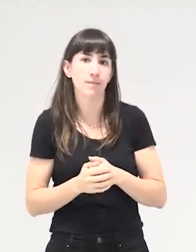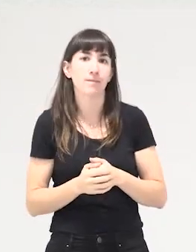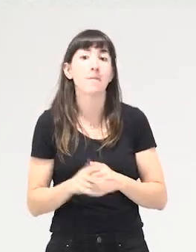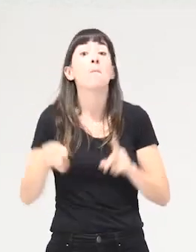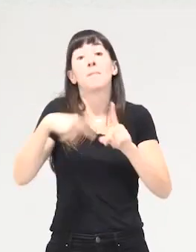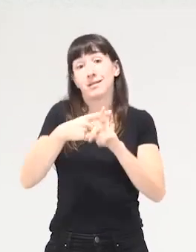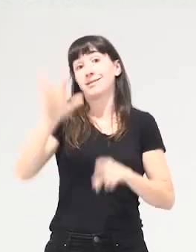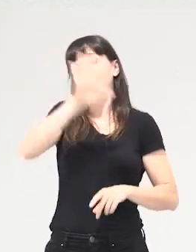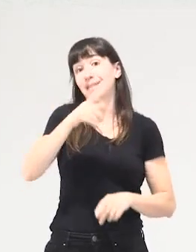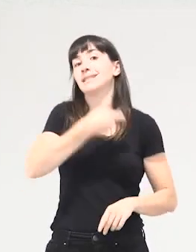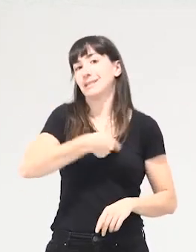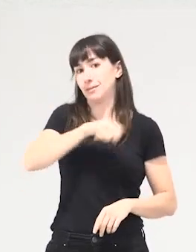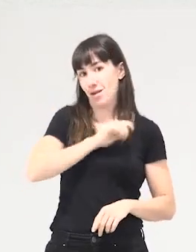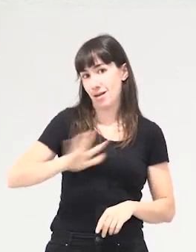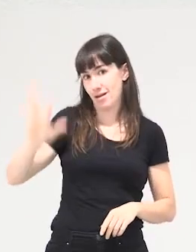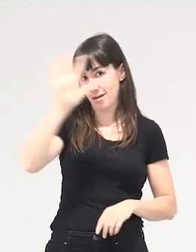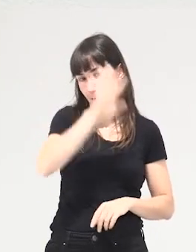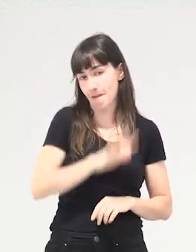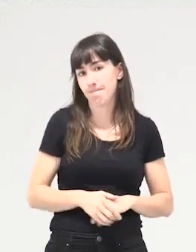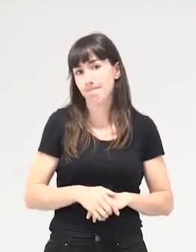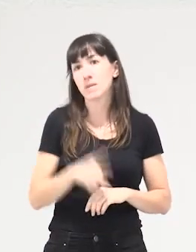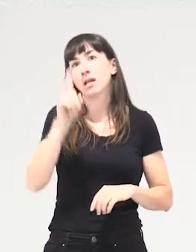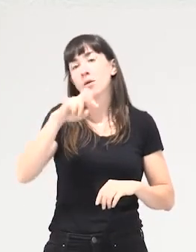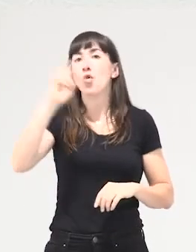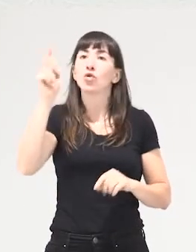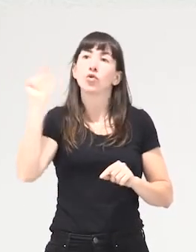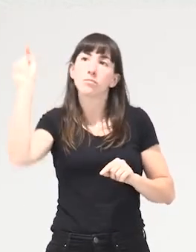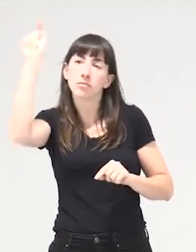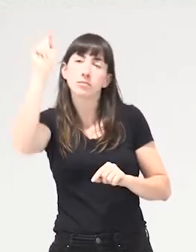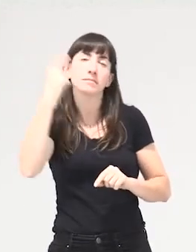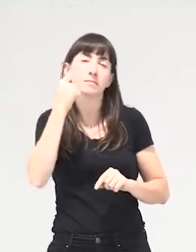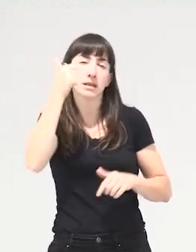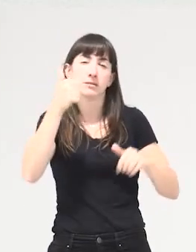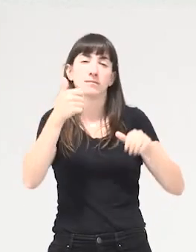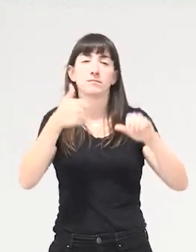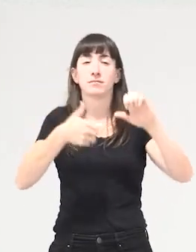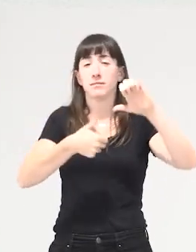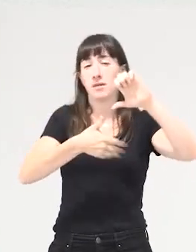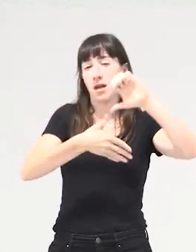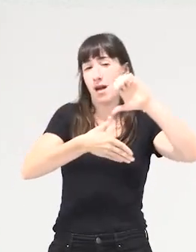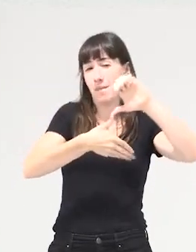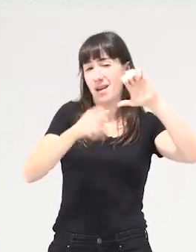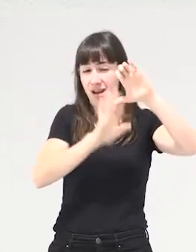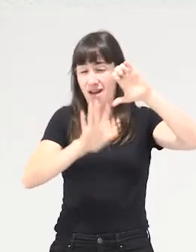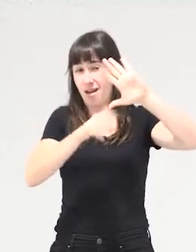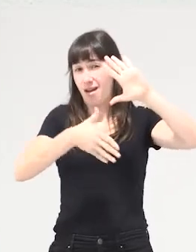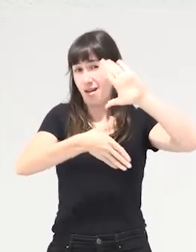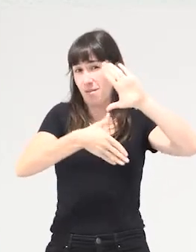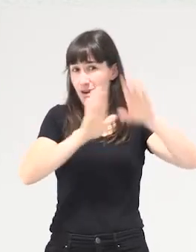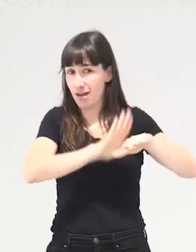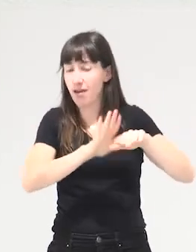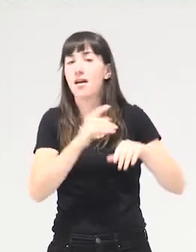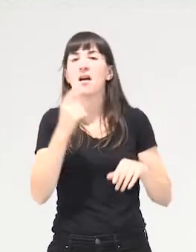Estado español, con nexos, con lo que sucede en otros lugares, fundamentalmente en América Latina, vía Yala, pero situada en el Estado